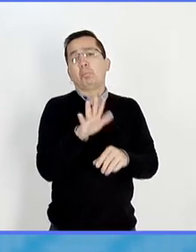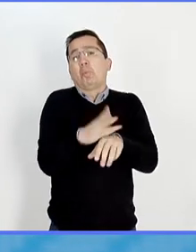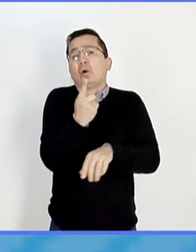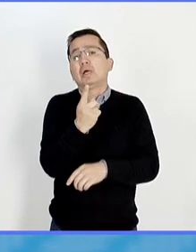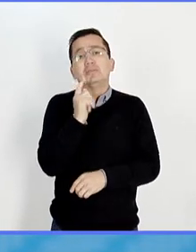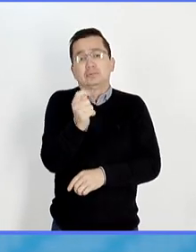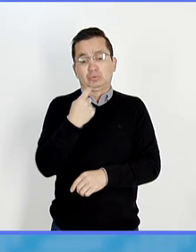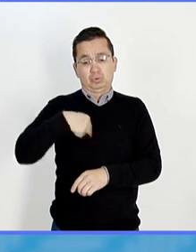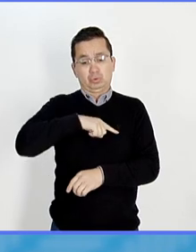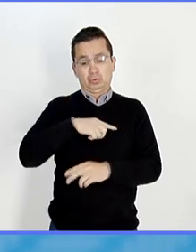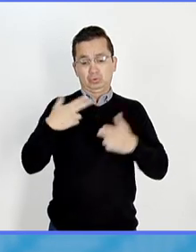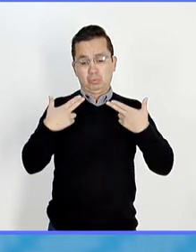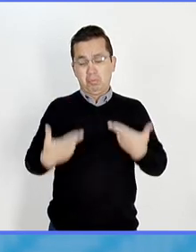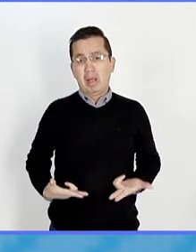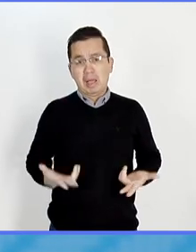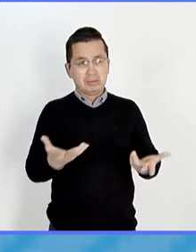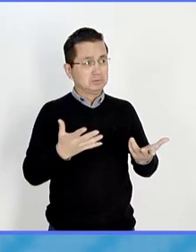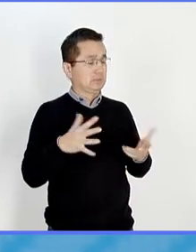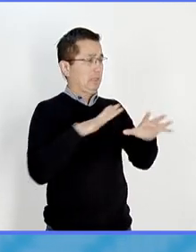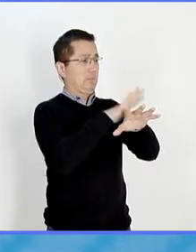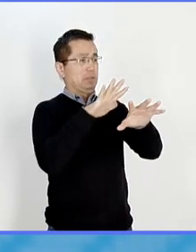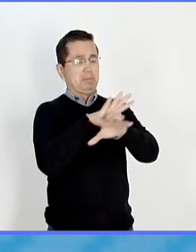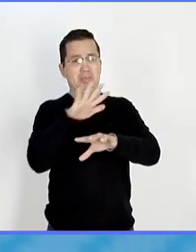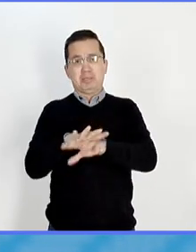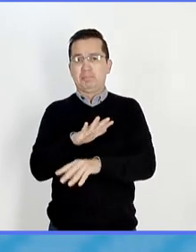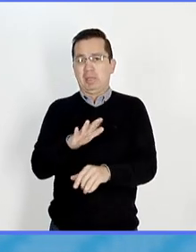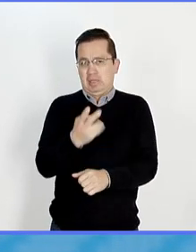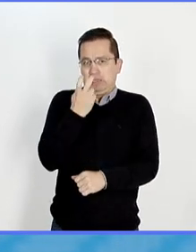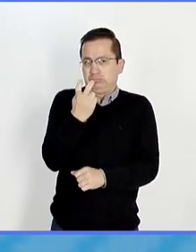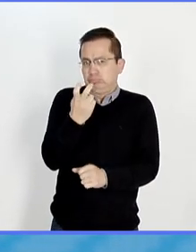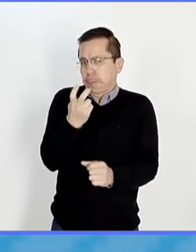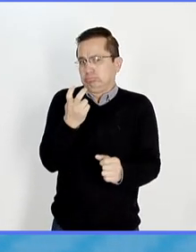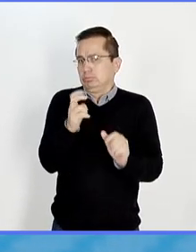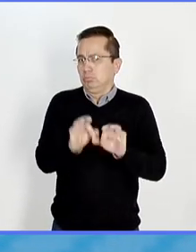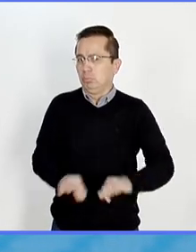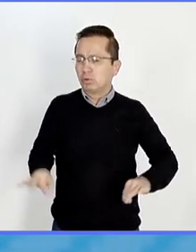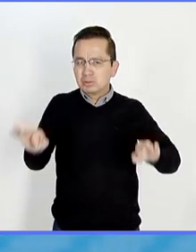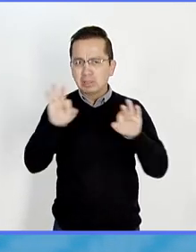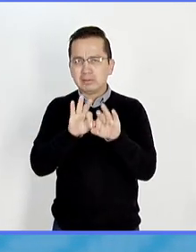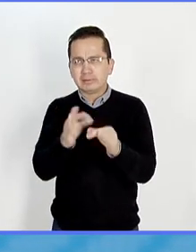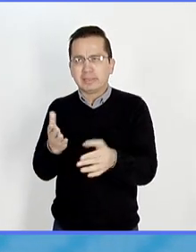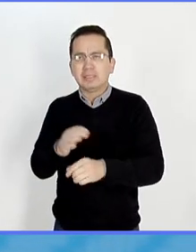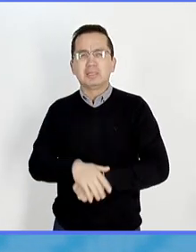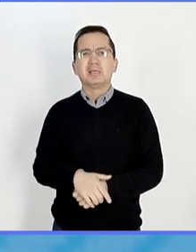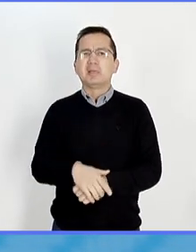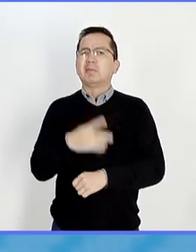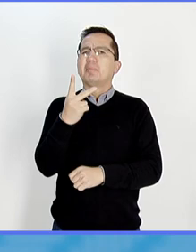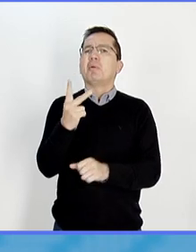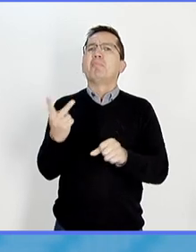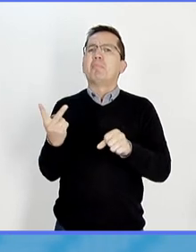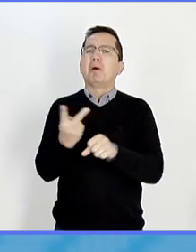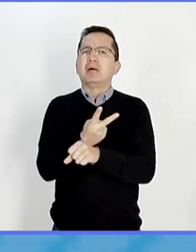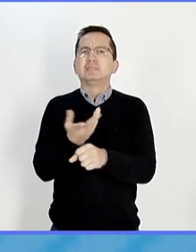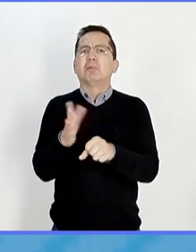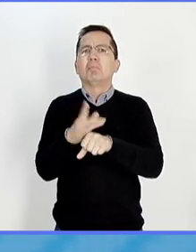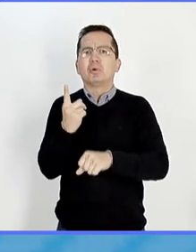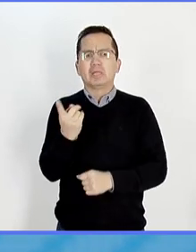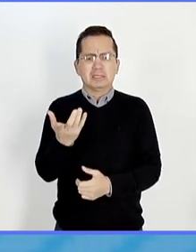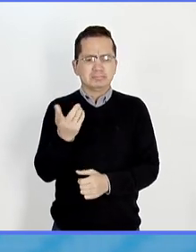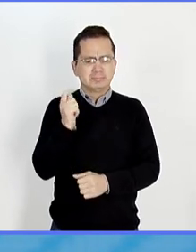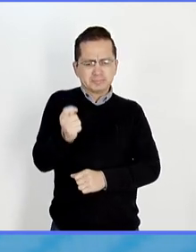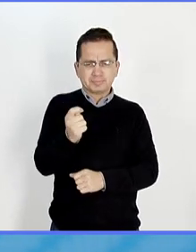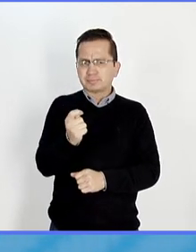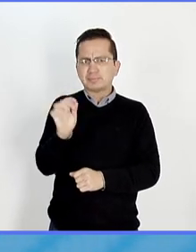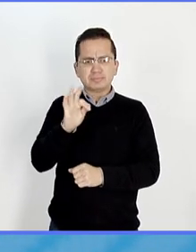en él juega un papel importantísimo. En un, digamos, en un corto plazo o en un entorno pequeño, ¿qué es lo que